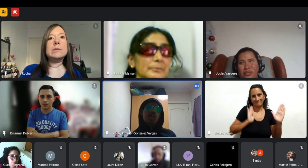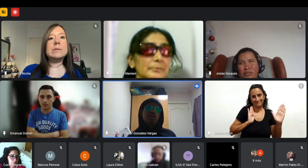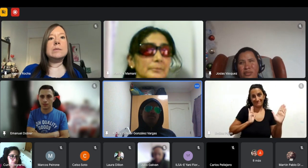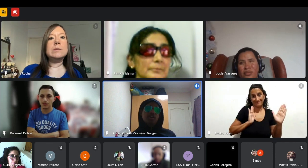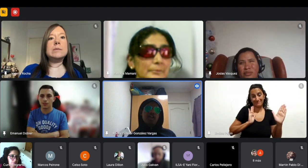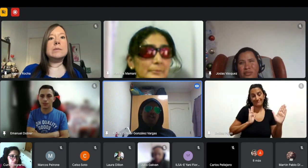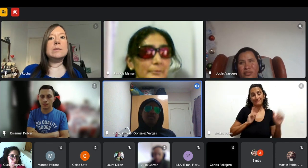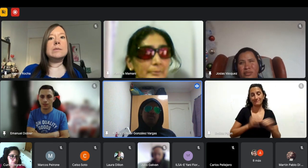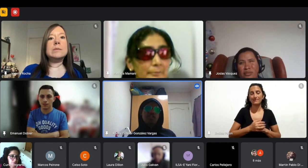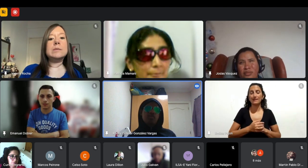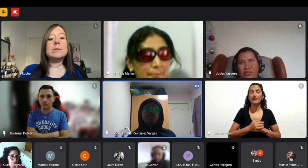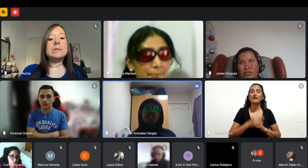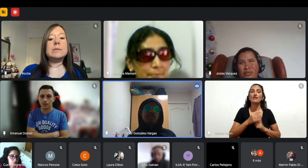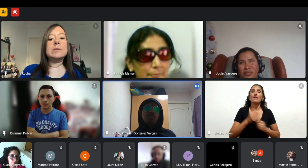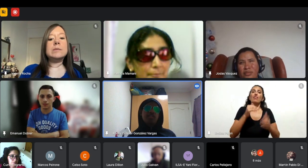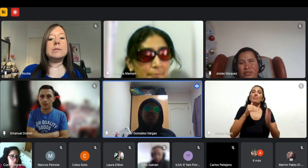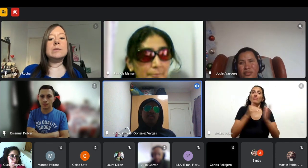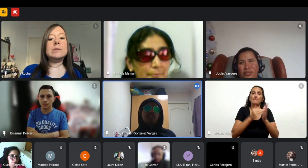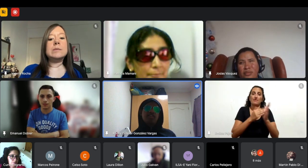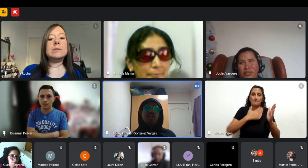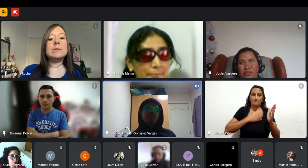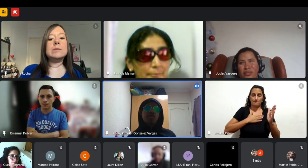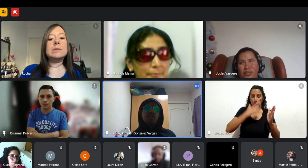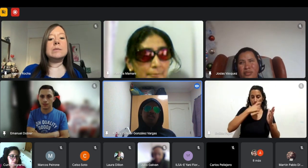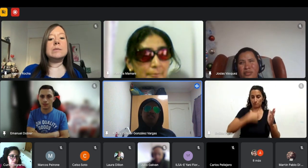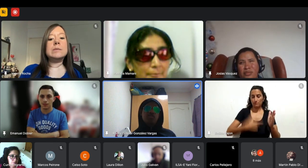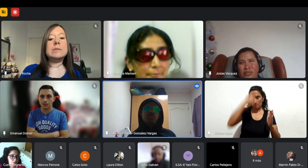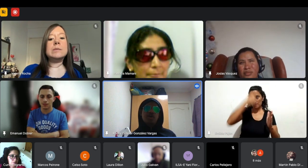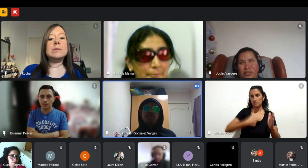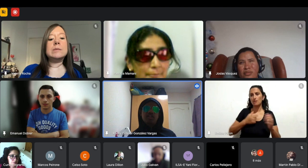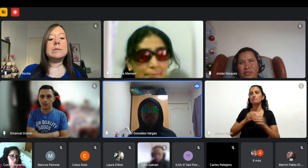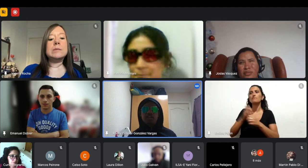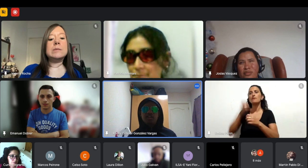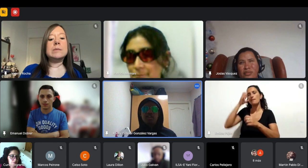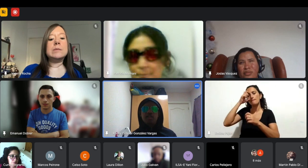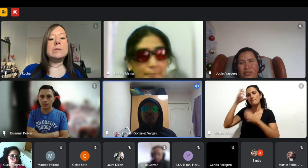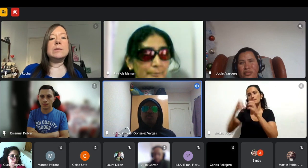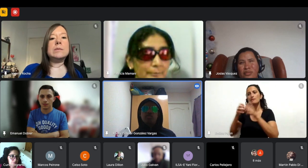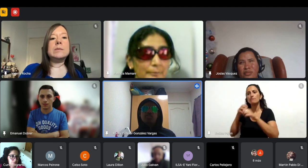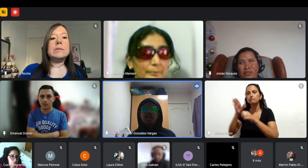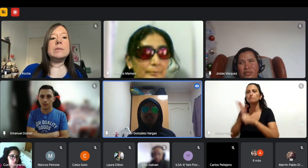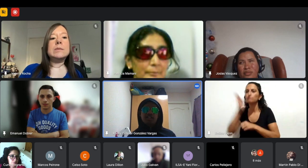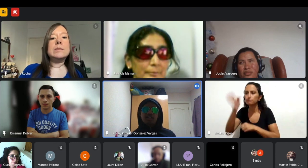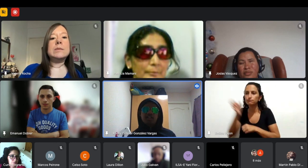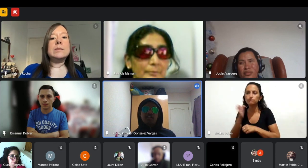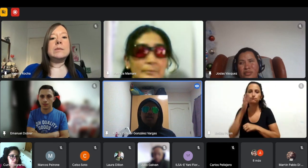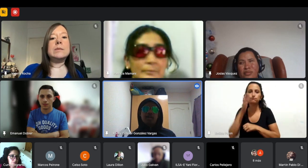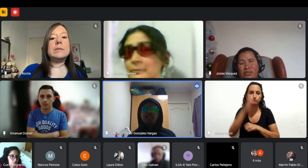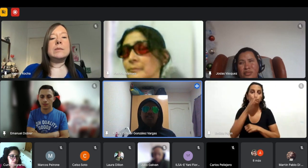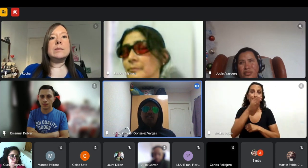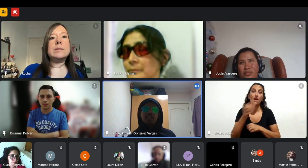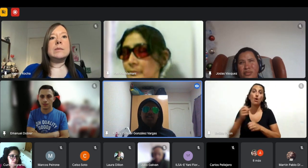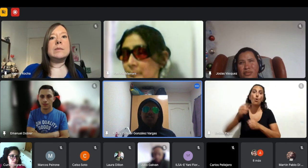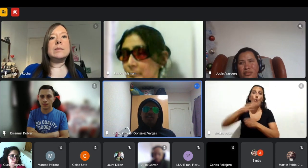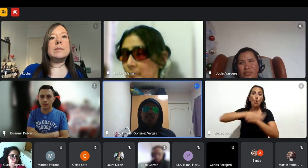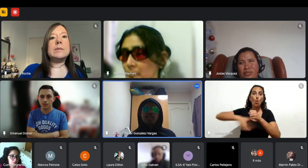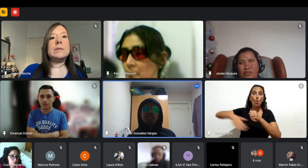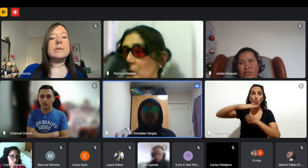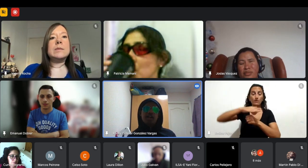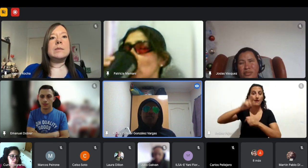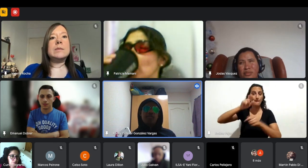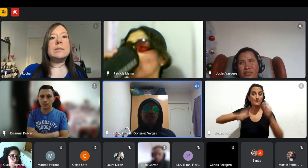impulsar porque nuestra comunidad también tiene que hacer algo tiene que hacer su parte de impulsar tiene que hacer la parte de